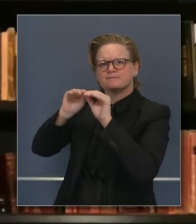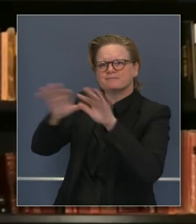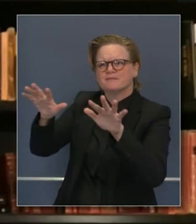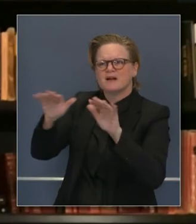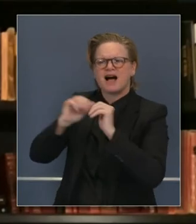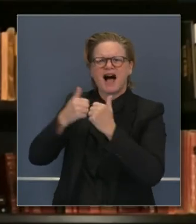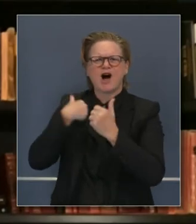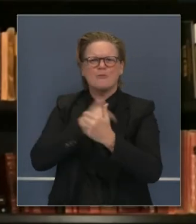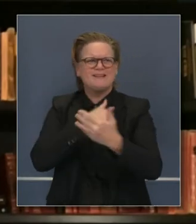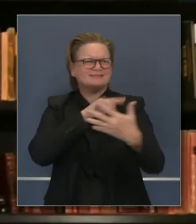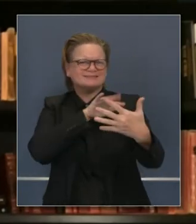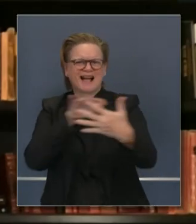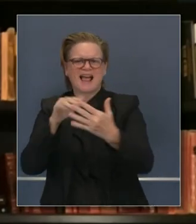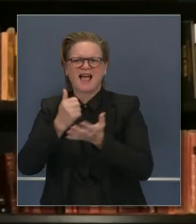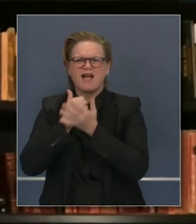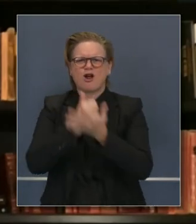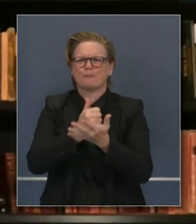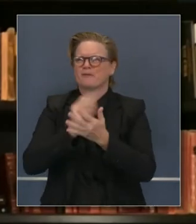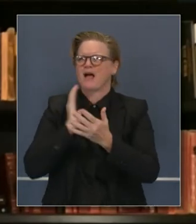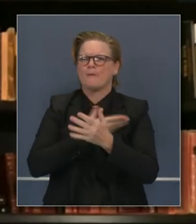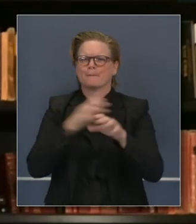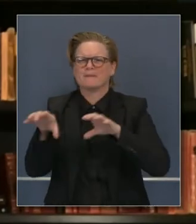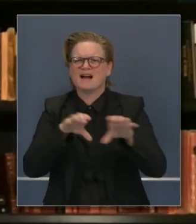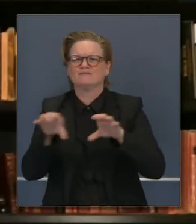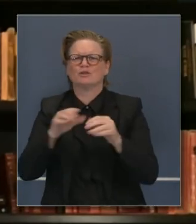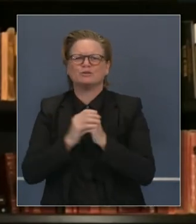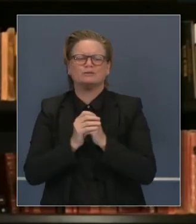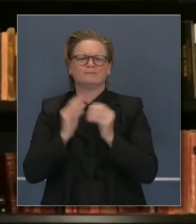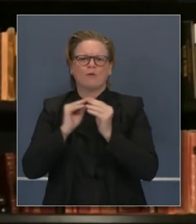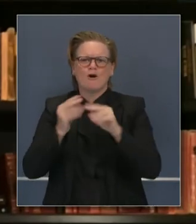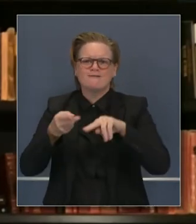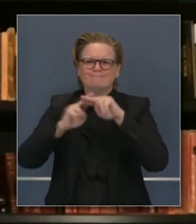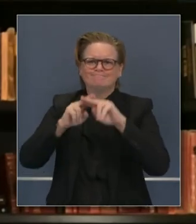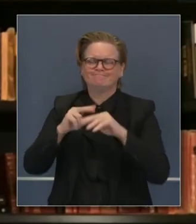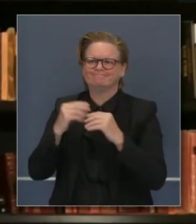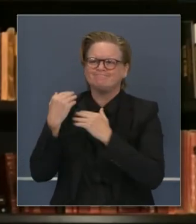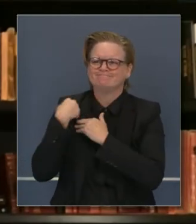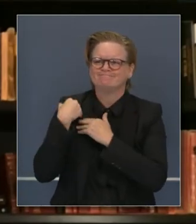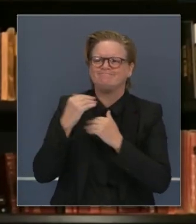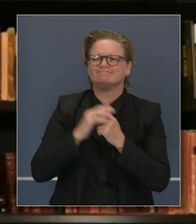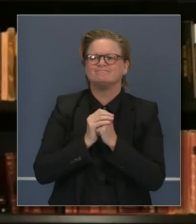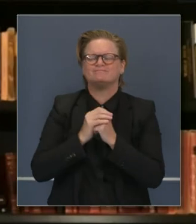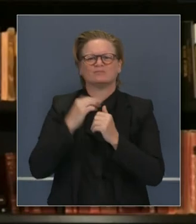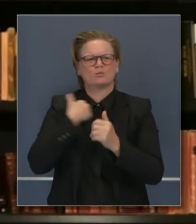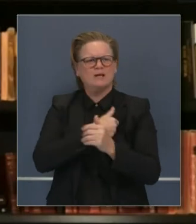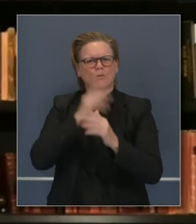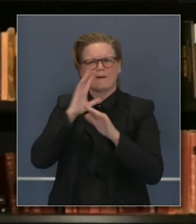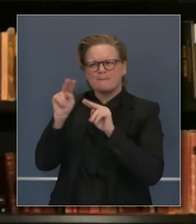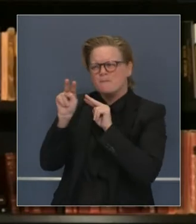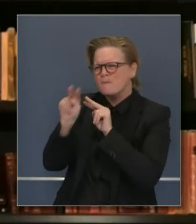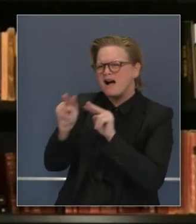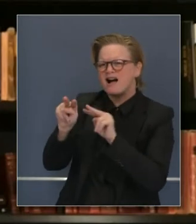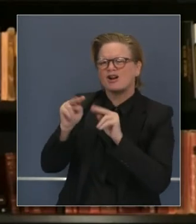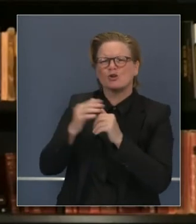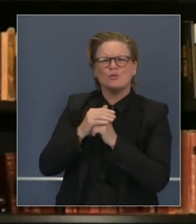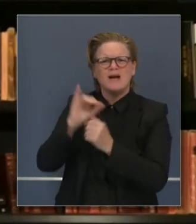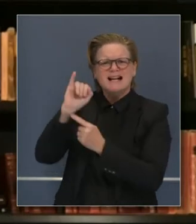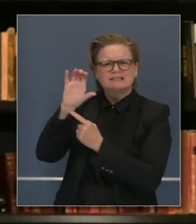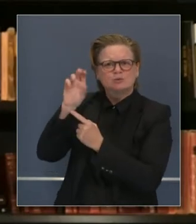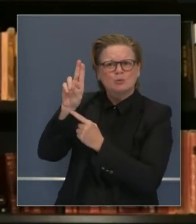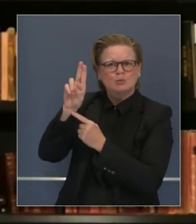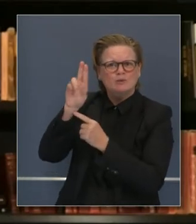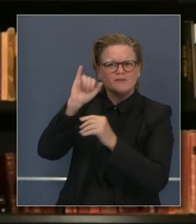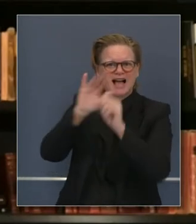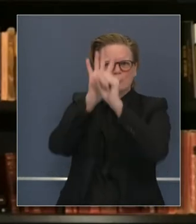número de casos y de transmisión sobre esta enfermedad. Sino también vigilando muy de cerca las cifras de